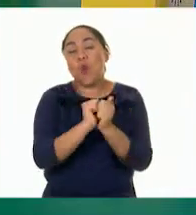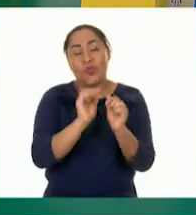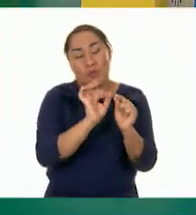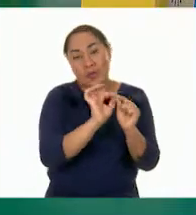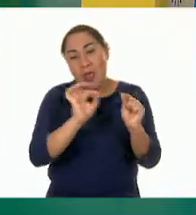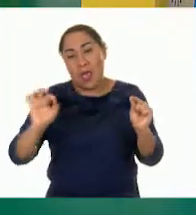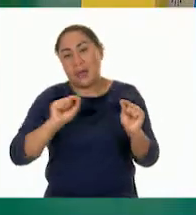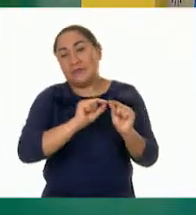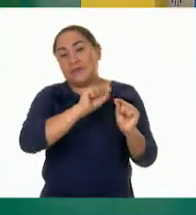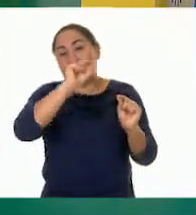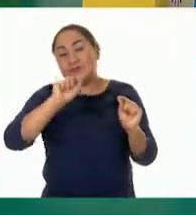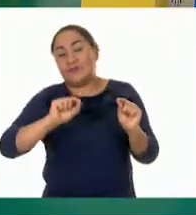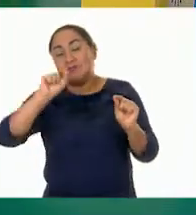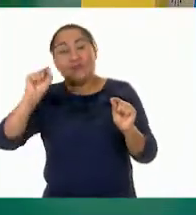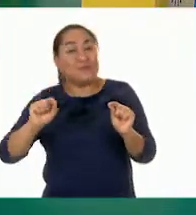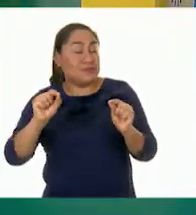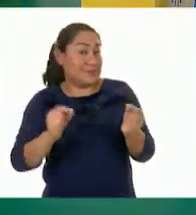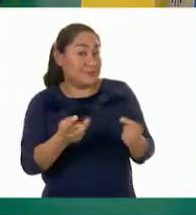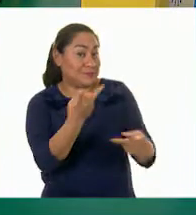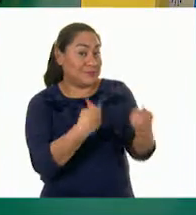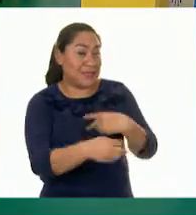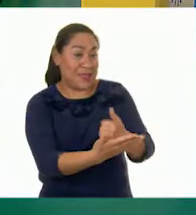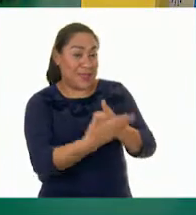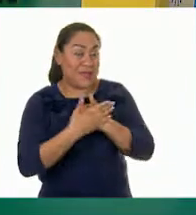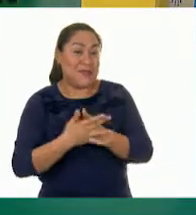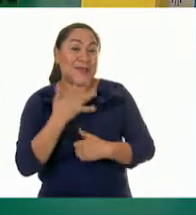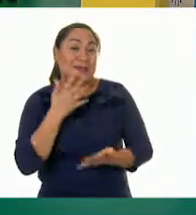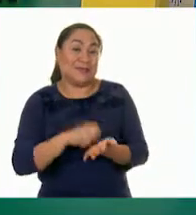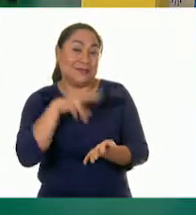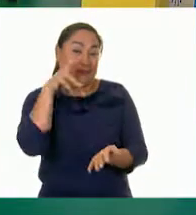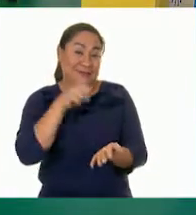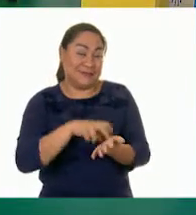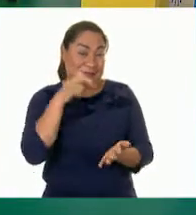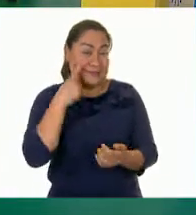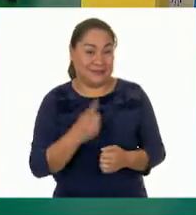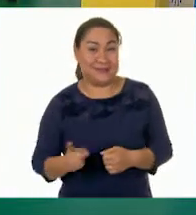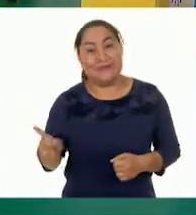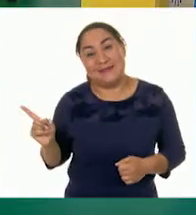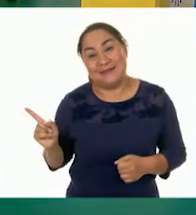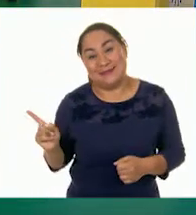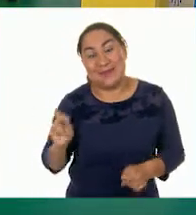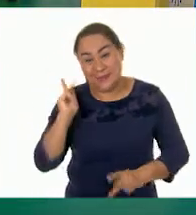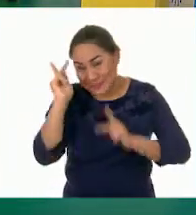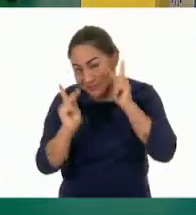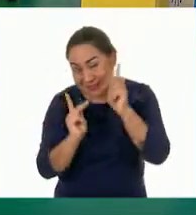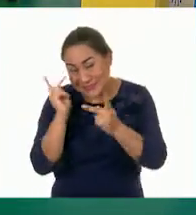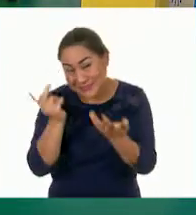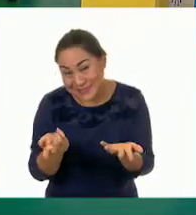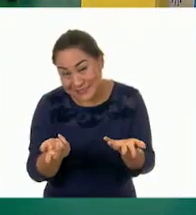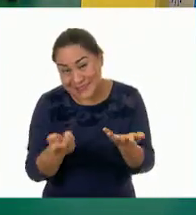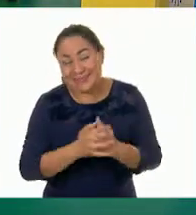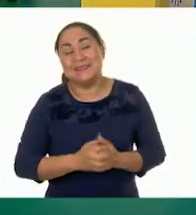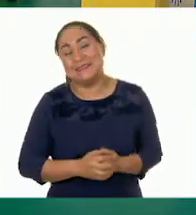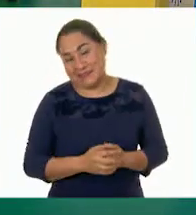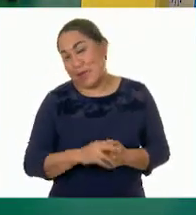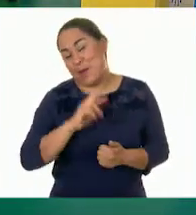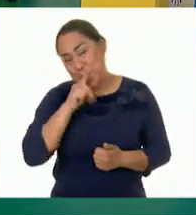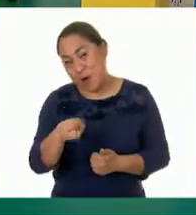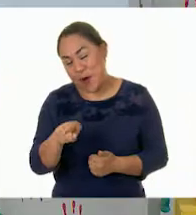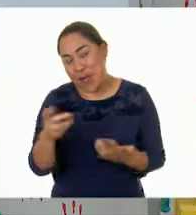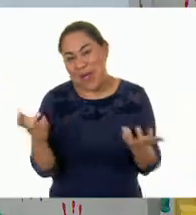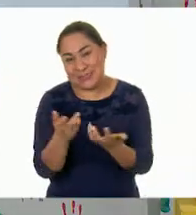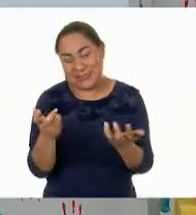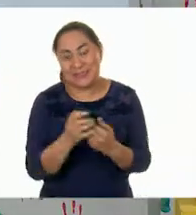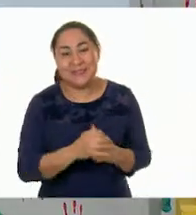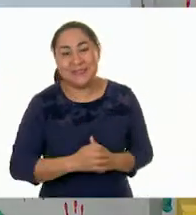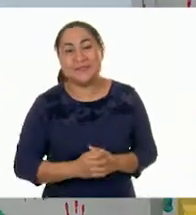Así que vamos a trabajar. Ahí está salte y salte, rana Lucía, porque dice, aquí estoy, ven a mí. Rebeck,